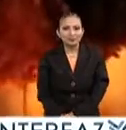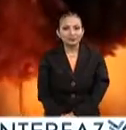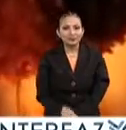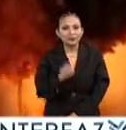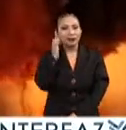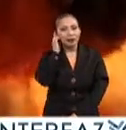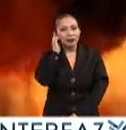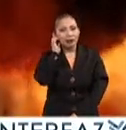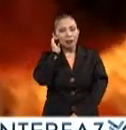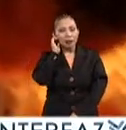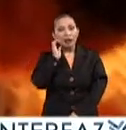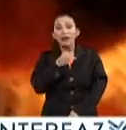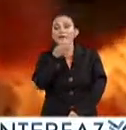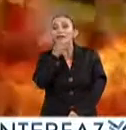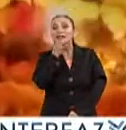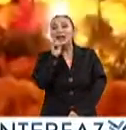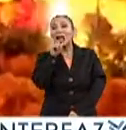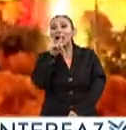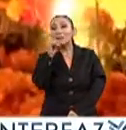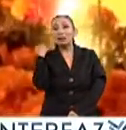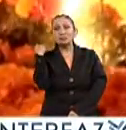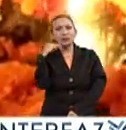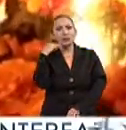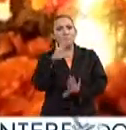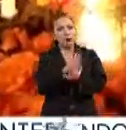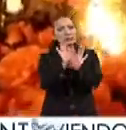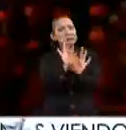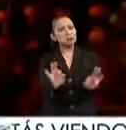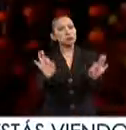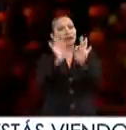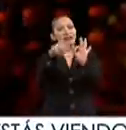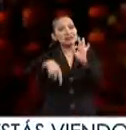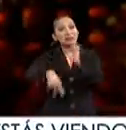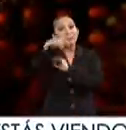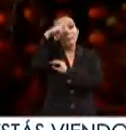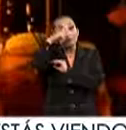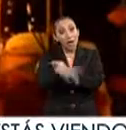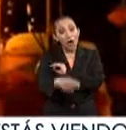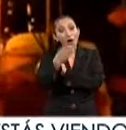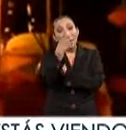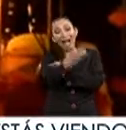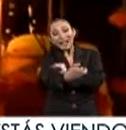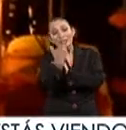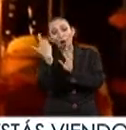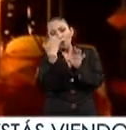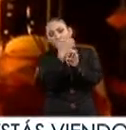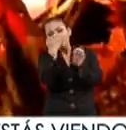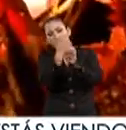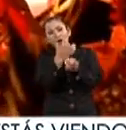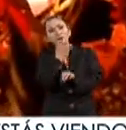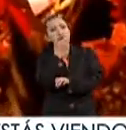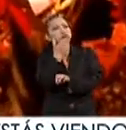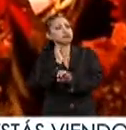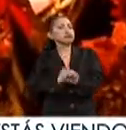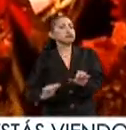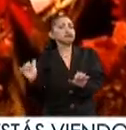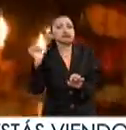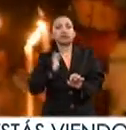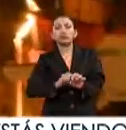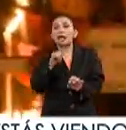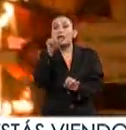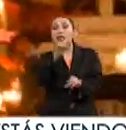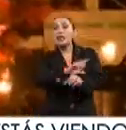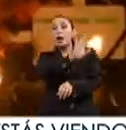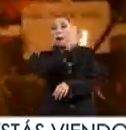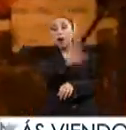La fiesta de las ánimas en Michoacán es una de las más representativas de nuestro país este es un estado con mucha tradición y el Día de Muertos